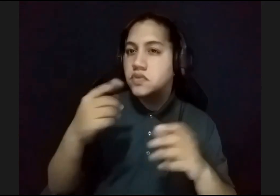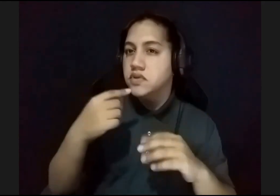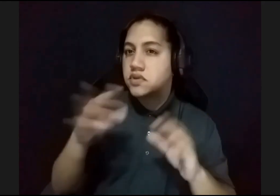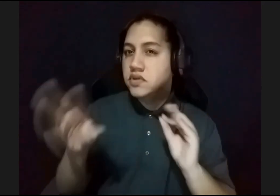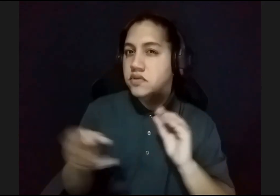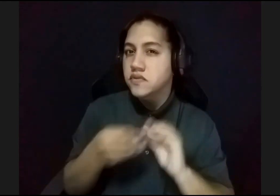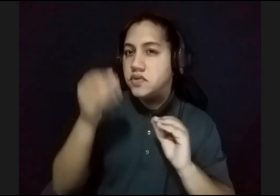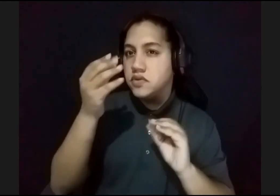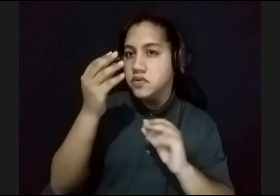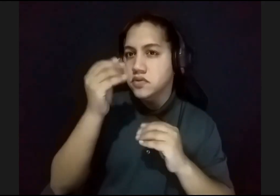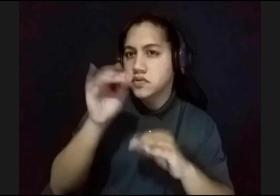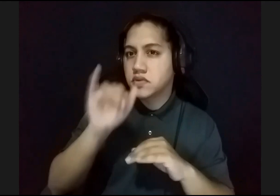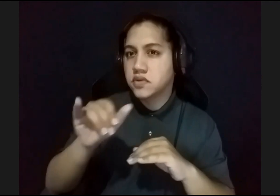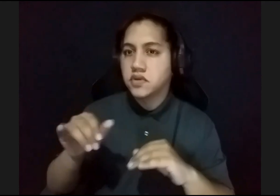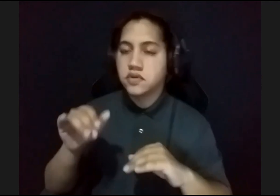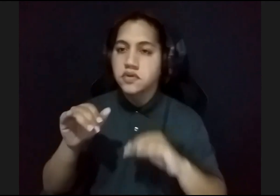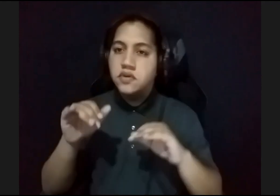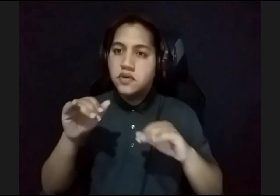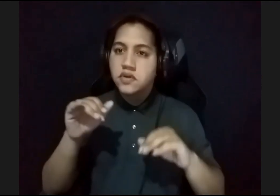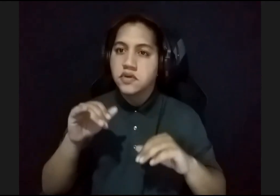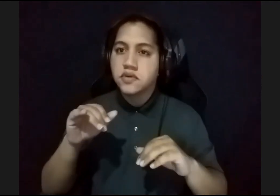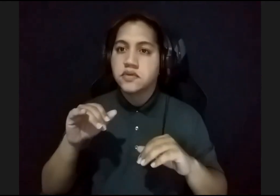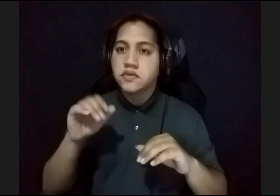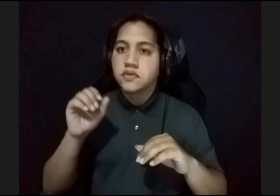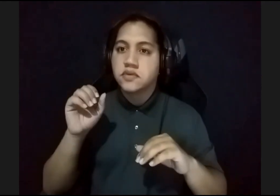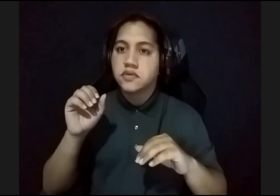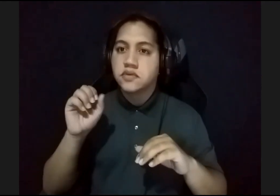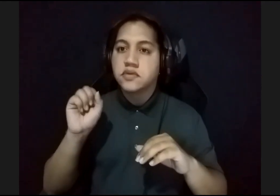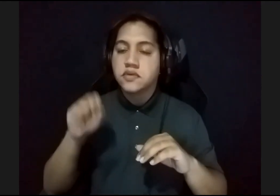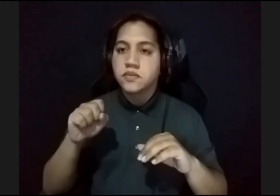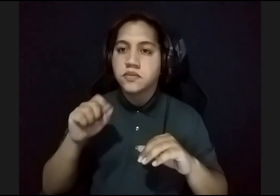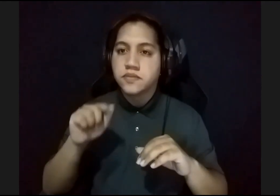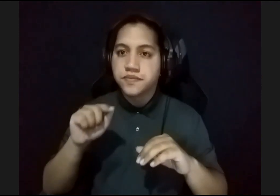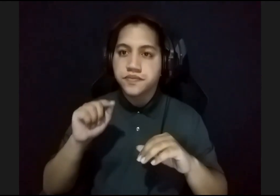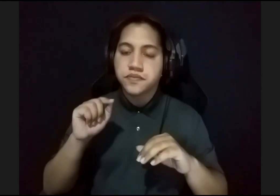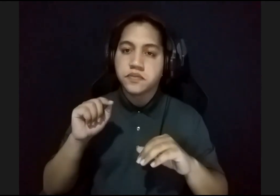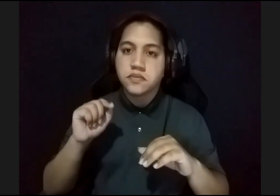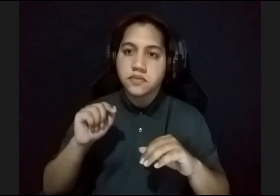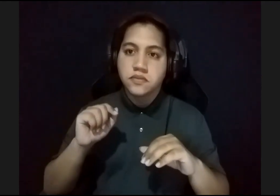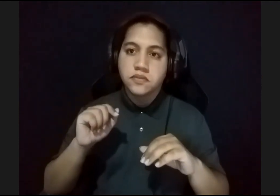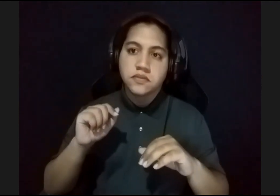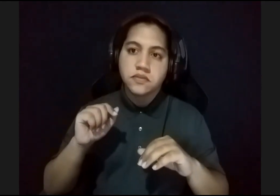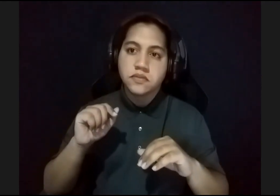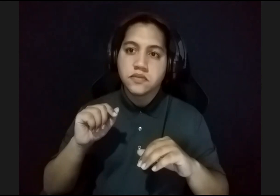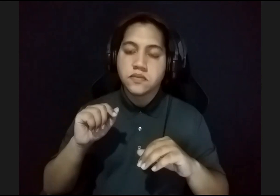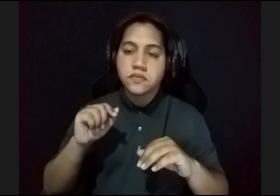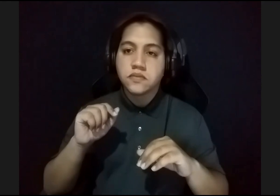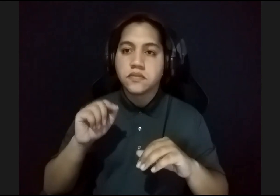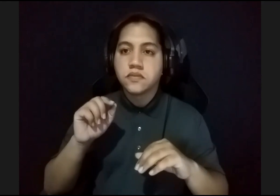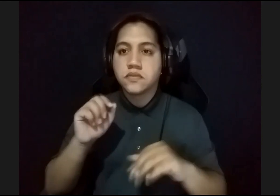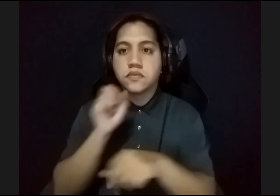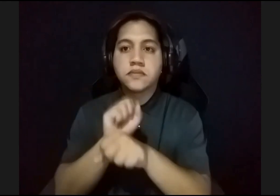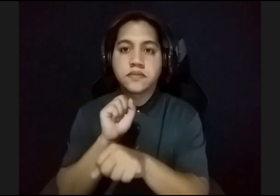¿El portafolio de la plena? Sí. Pues eso fue otro de los trabajos que